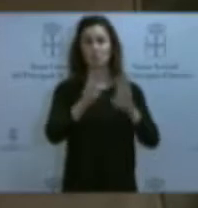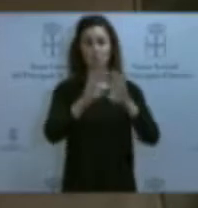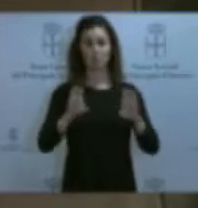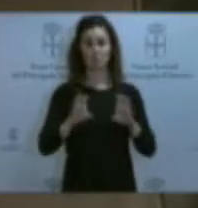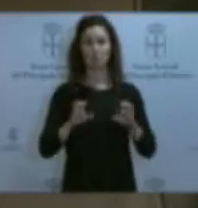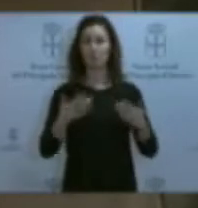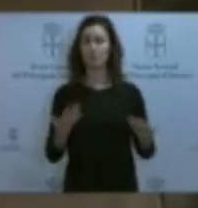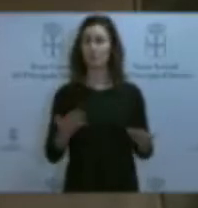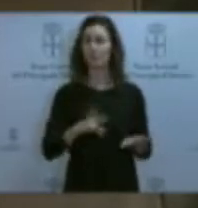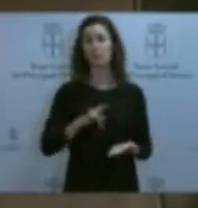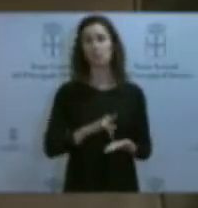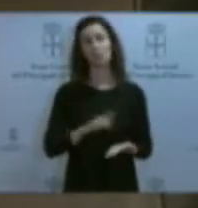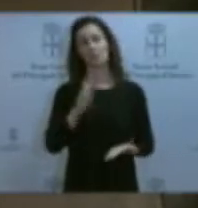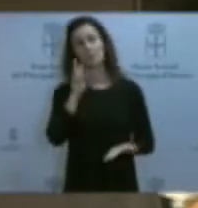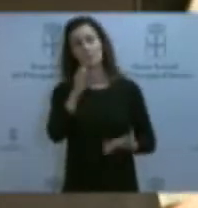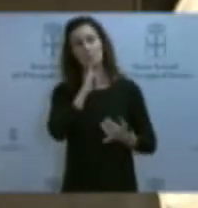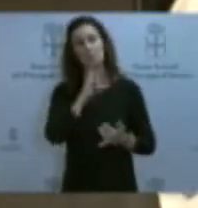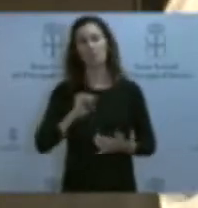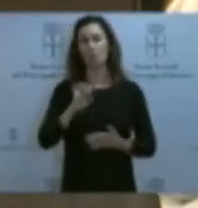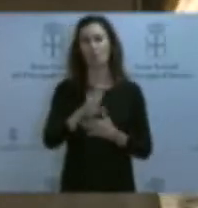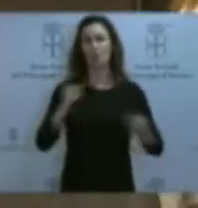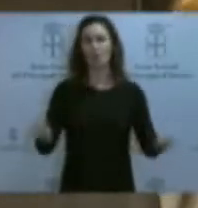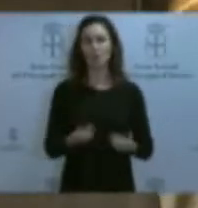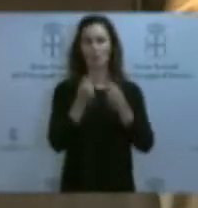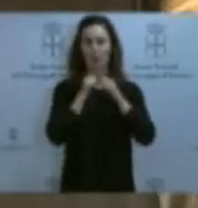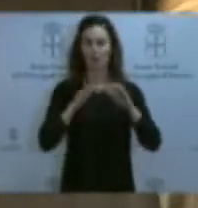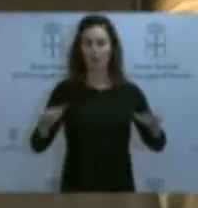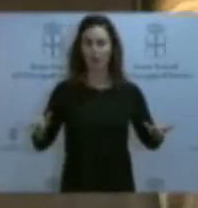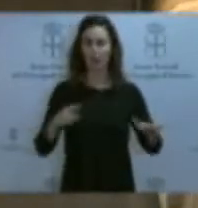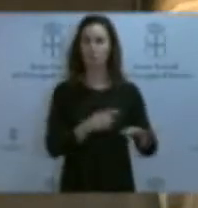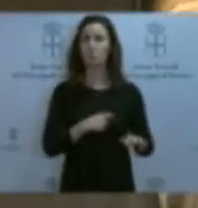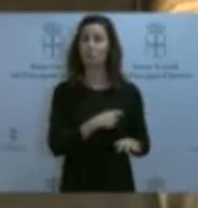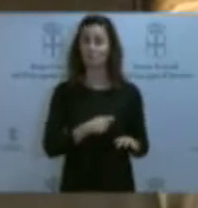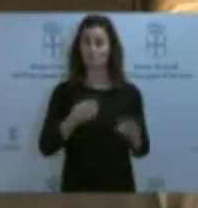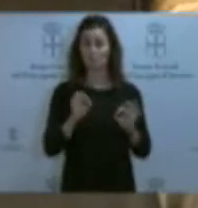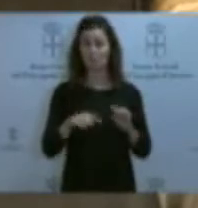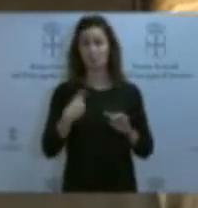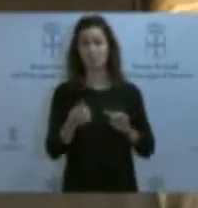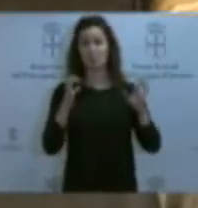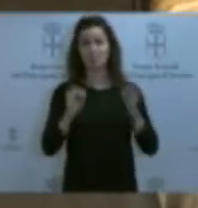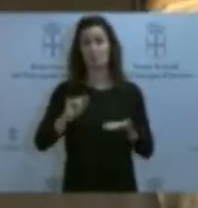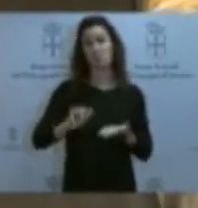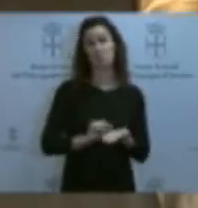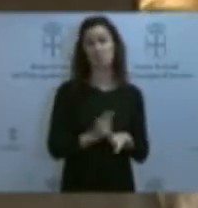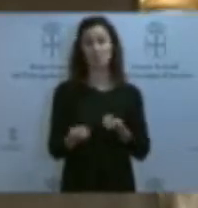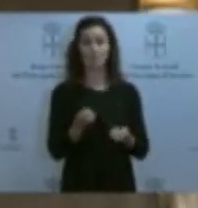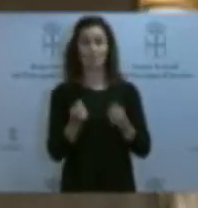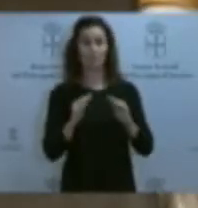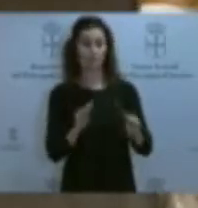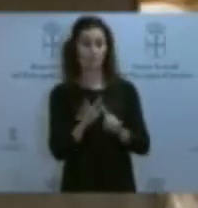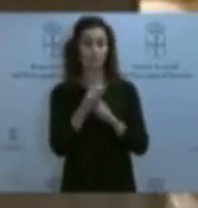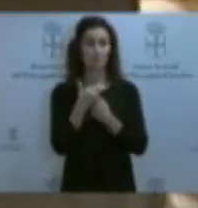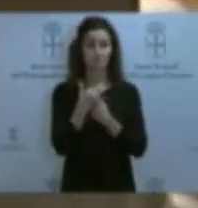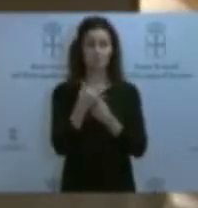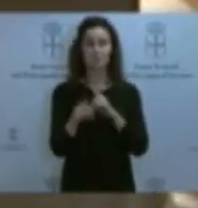que hayan salido a la luz algunos correos electrónicos recibidos por esta comisión, que demostraría en las maniobras de contratación y las licitaciones. Pero hay que